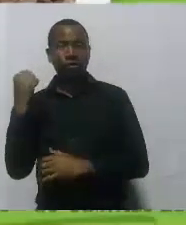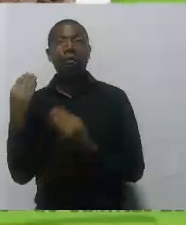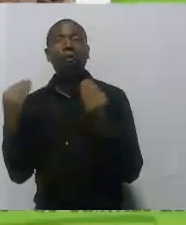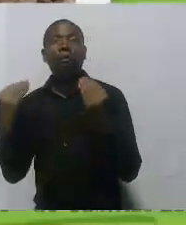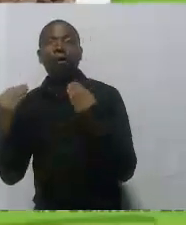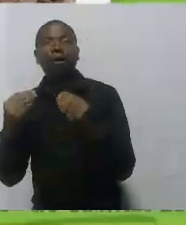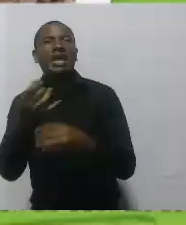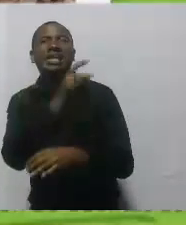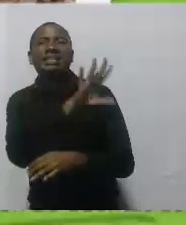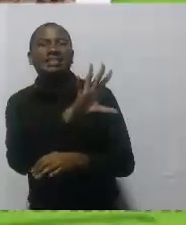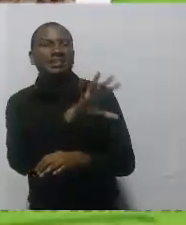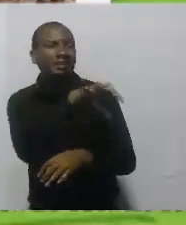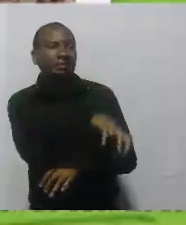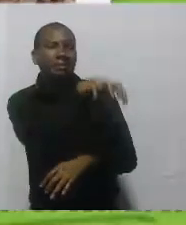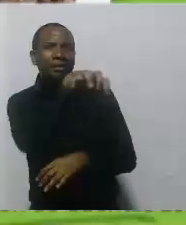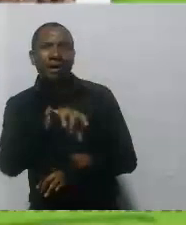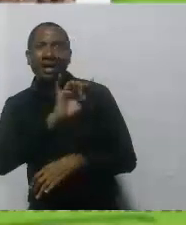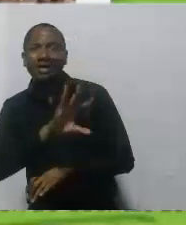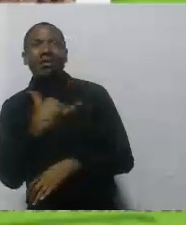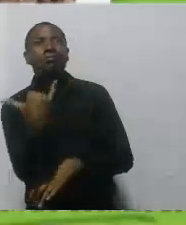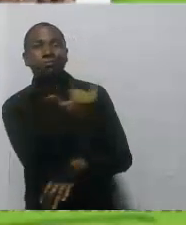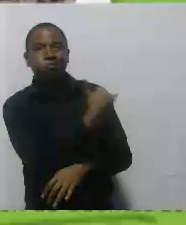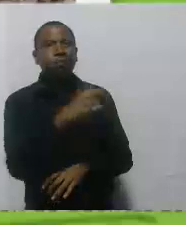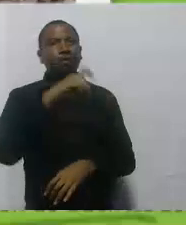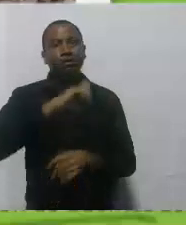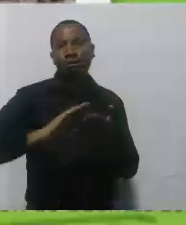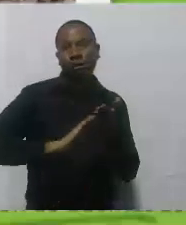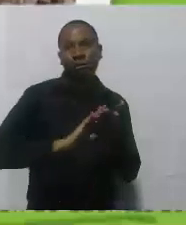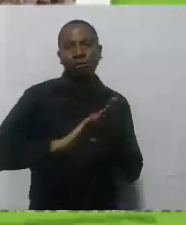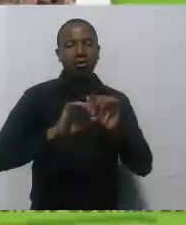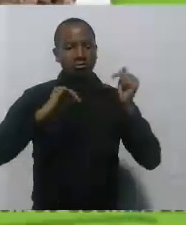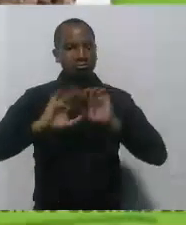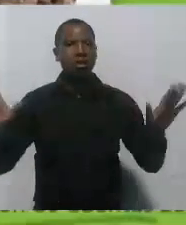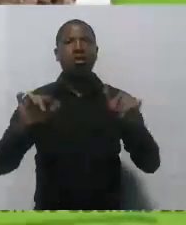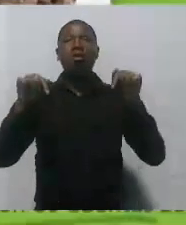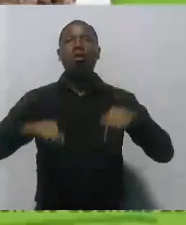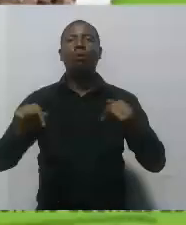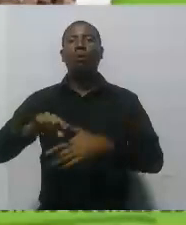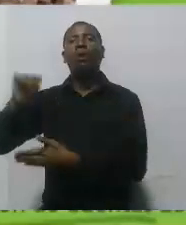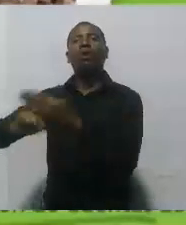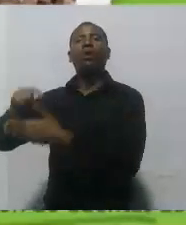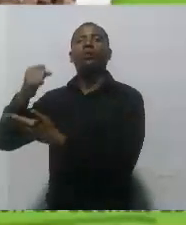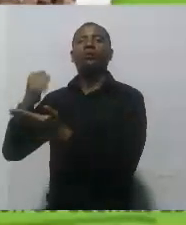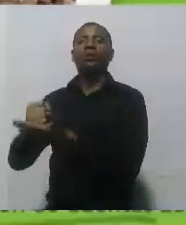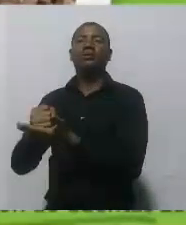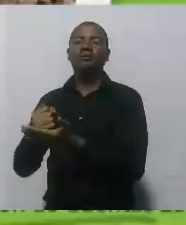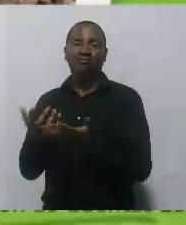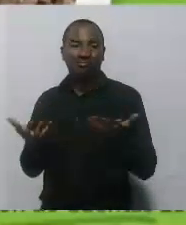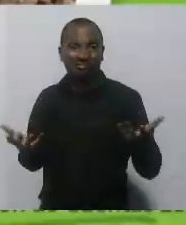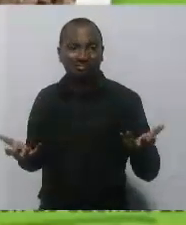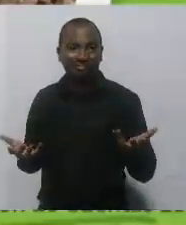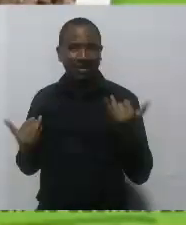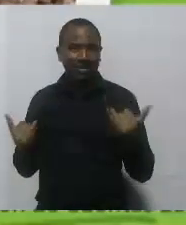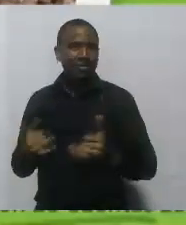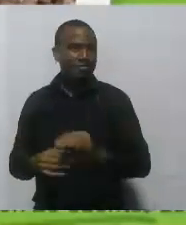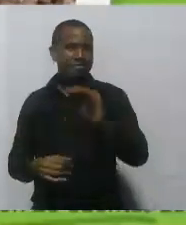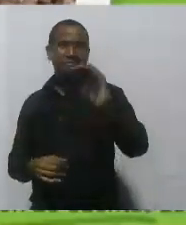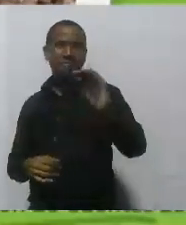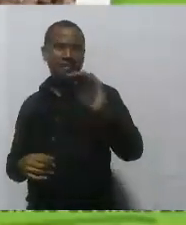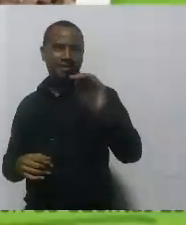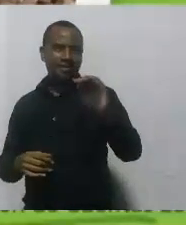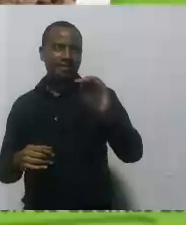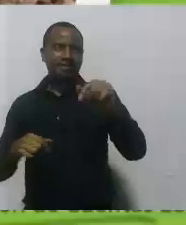escenarios deportivos por lo tanto señor alcalde y ciudadanía el gobierno de Salvemos Juntos a